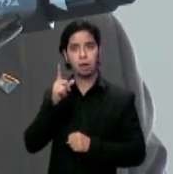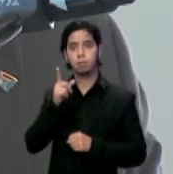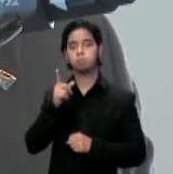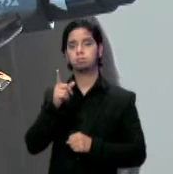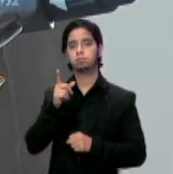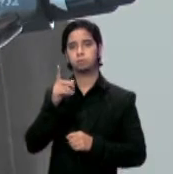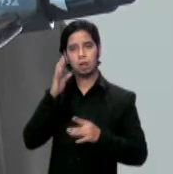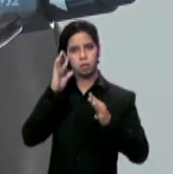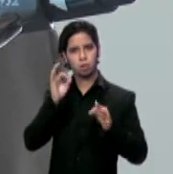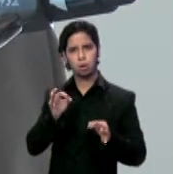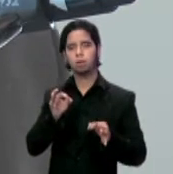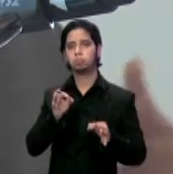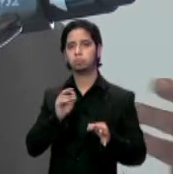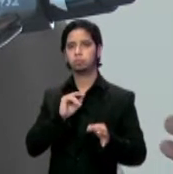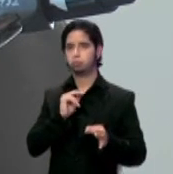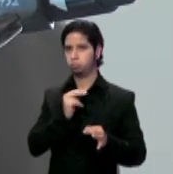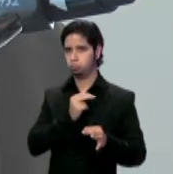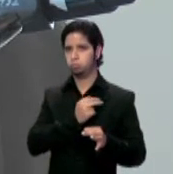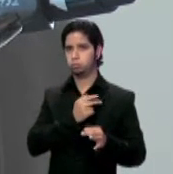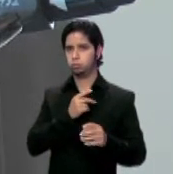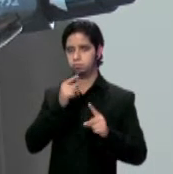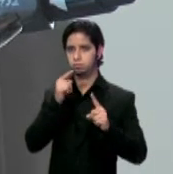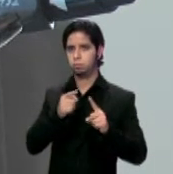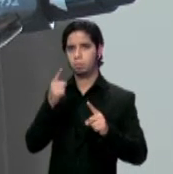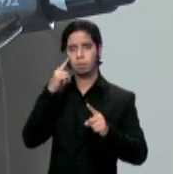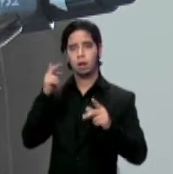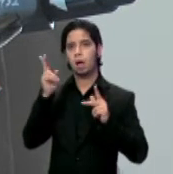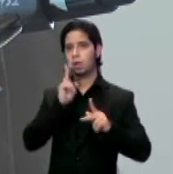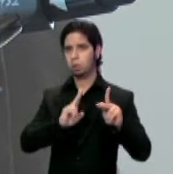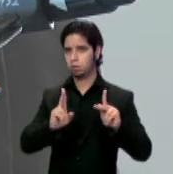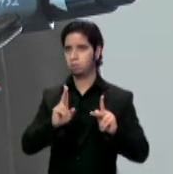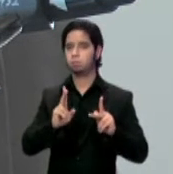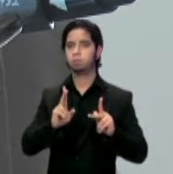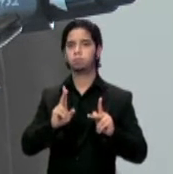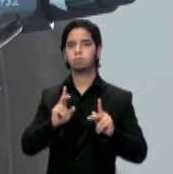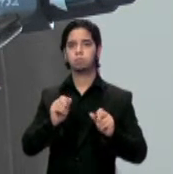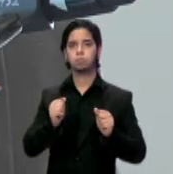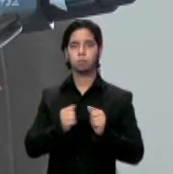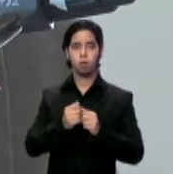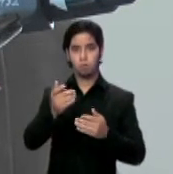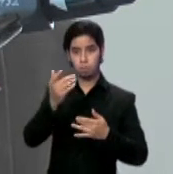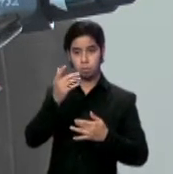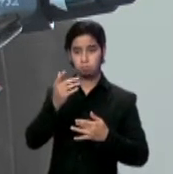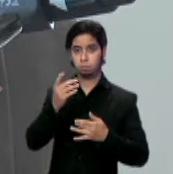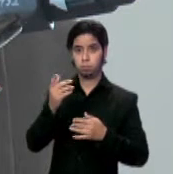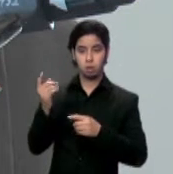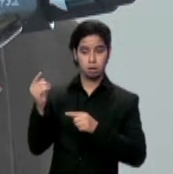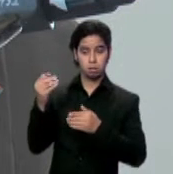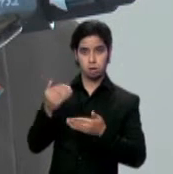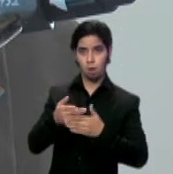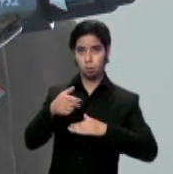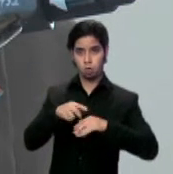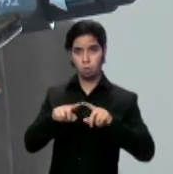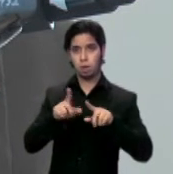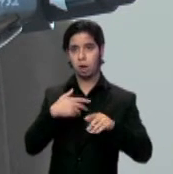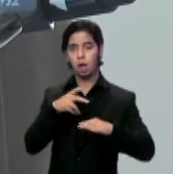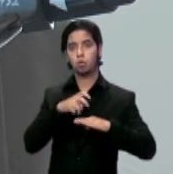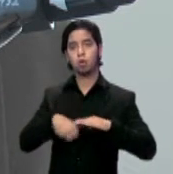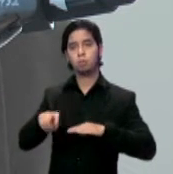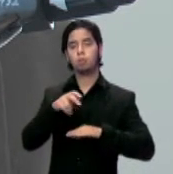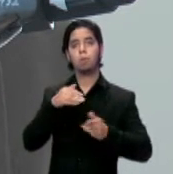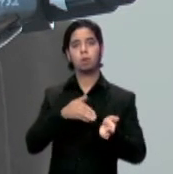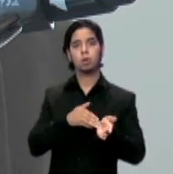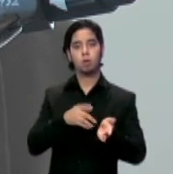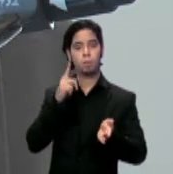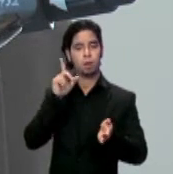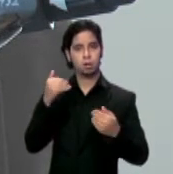destino para pacientes que decidan coger a Puerto Rico como destino de turismo médico para recibir algún tipo